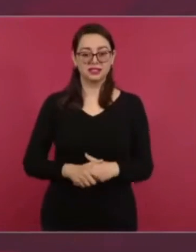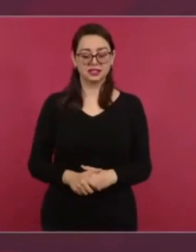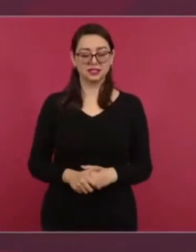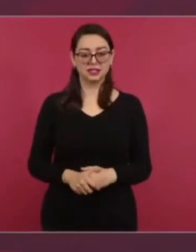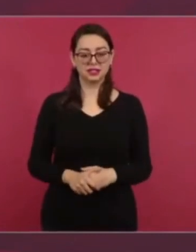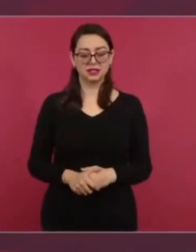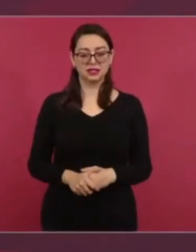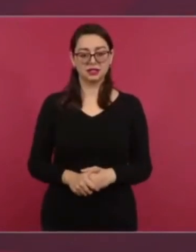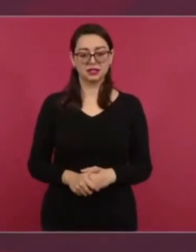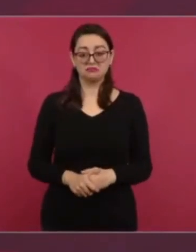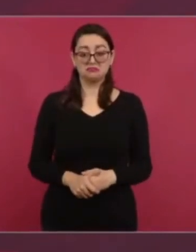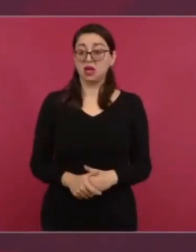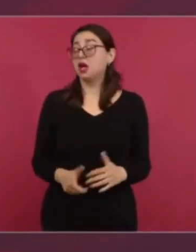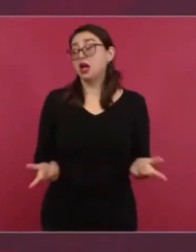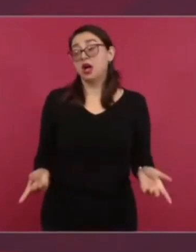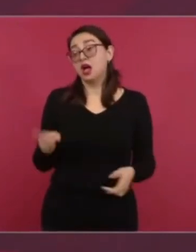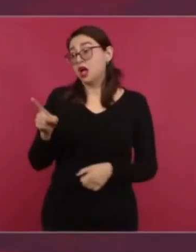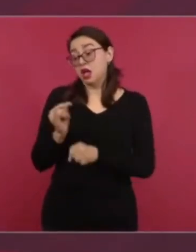no hiciste bien